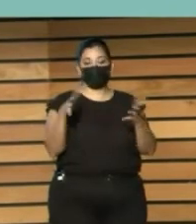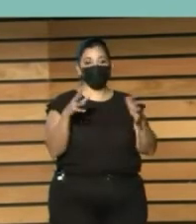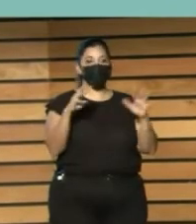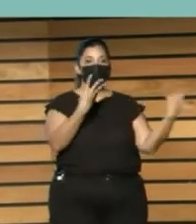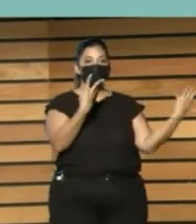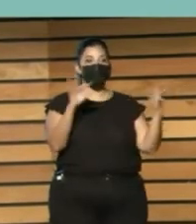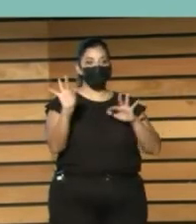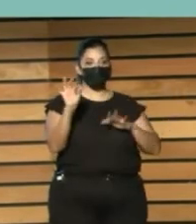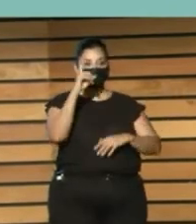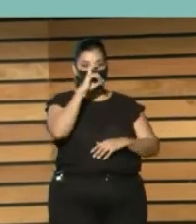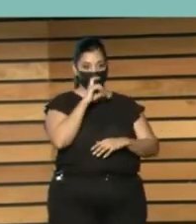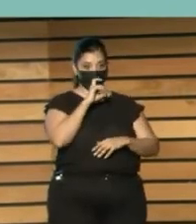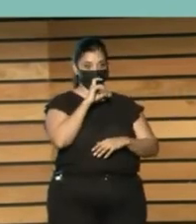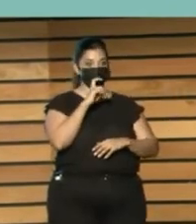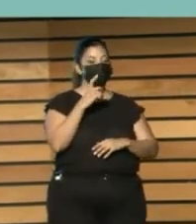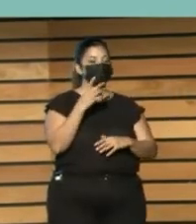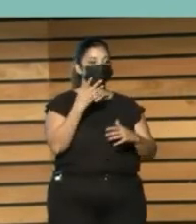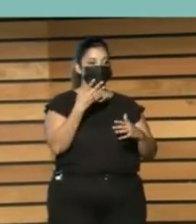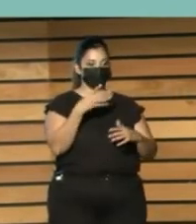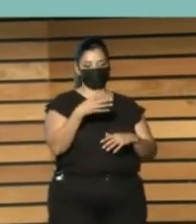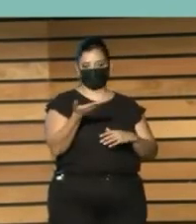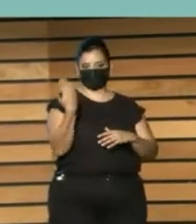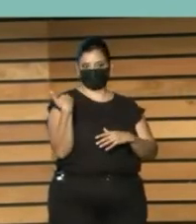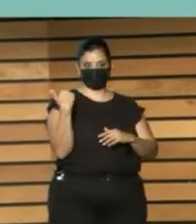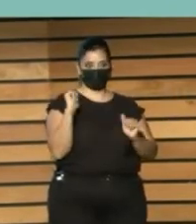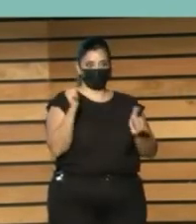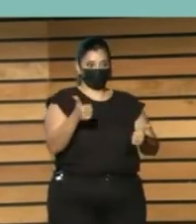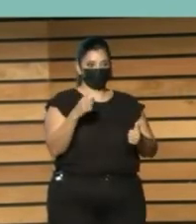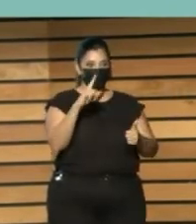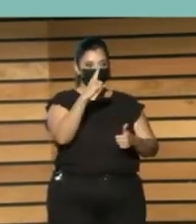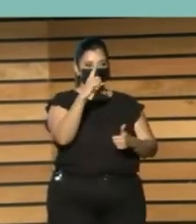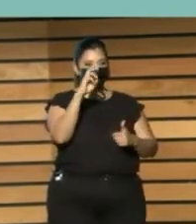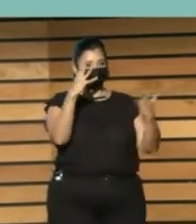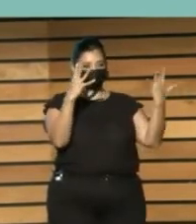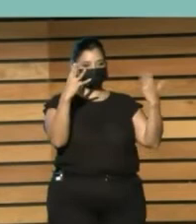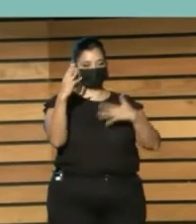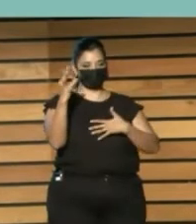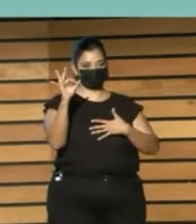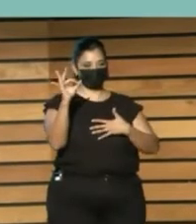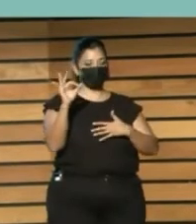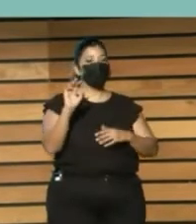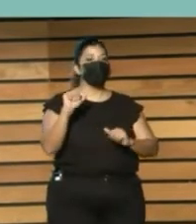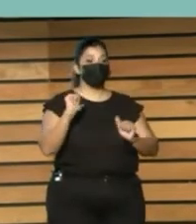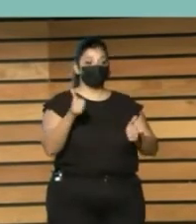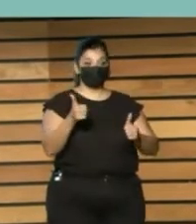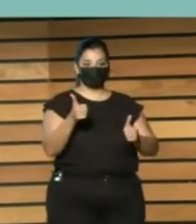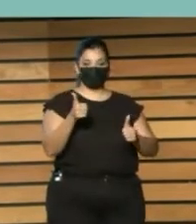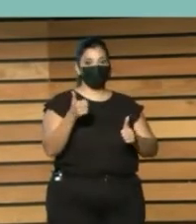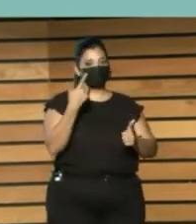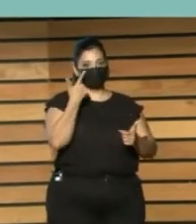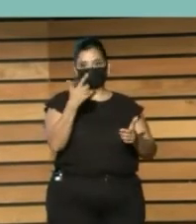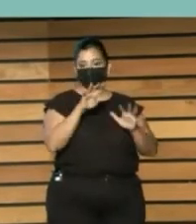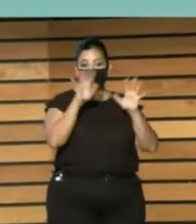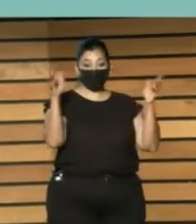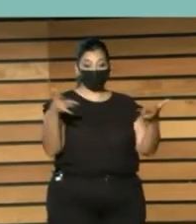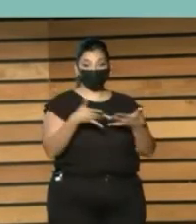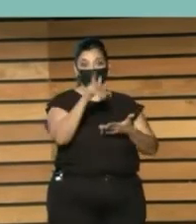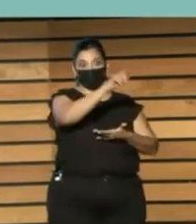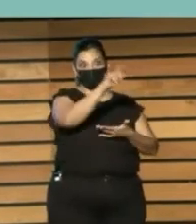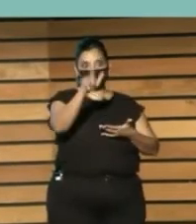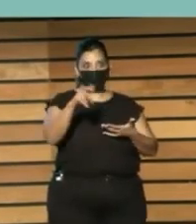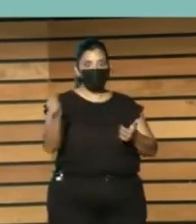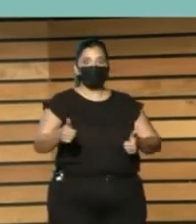Fueron avances Llenos de promesas De más comunidad De más participación De más democracia